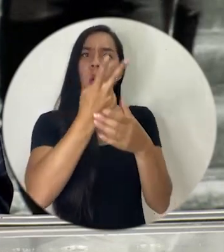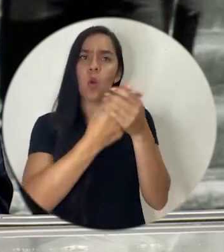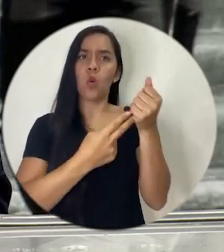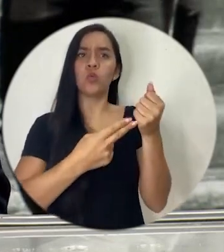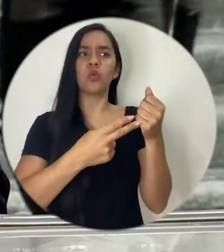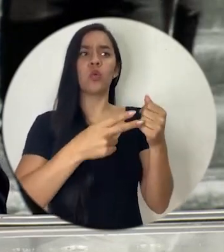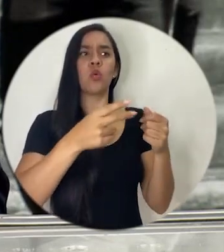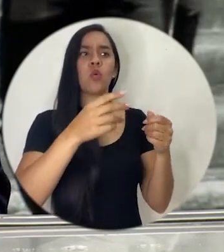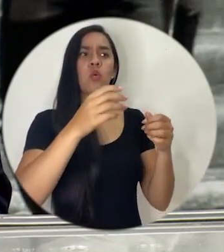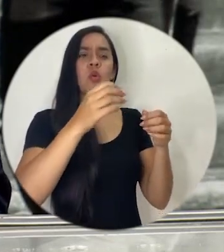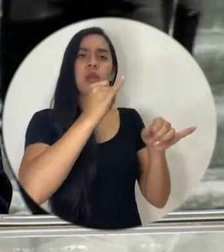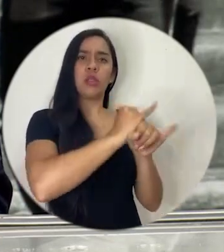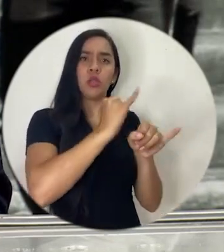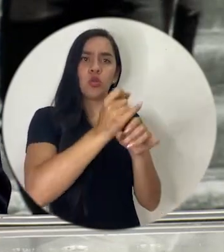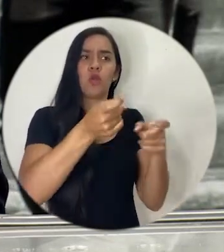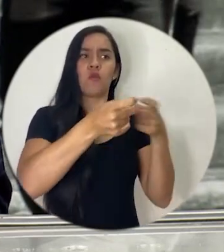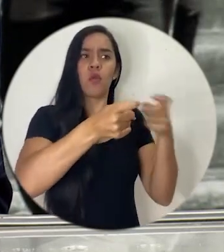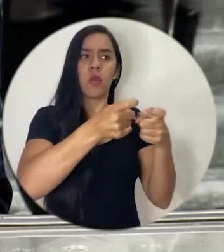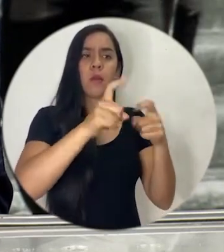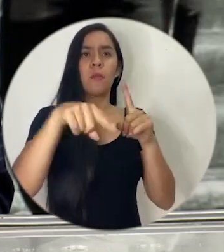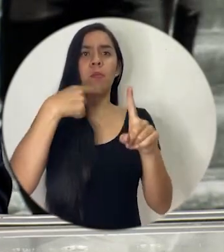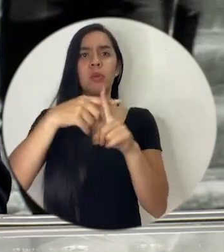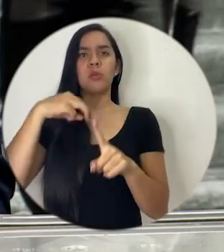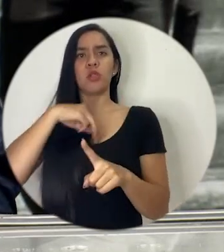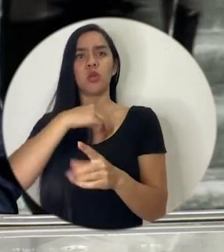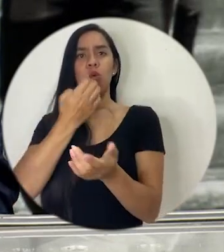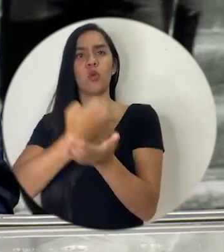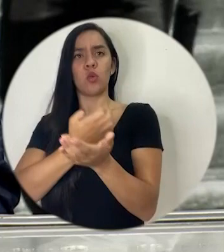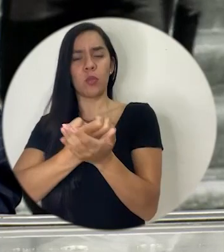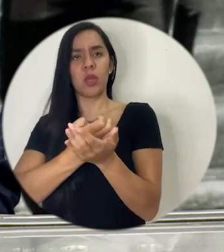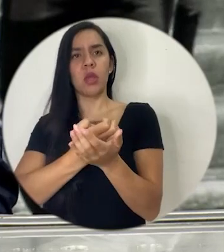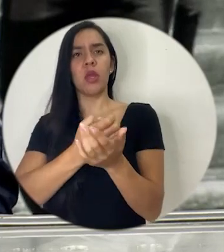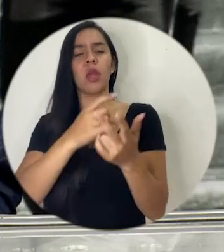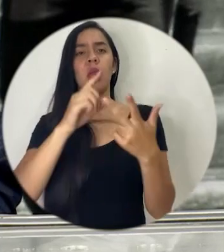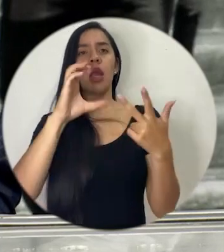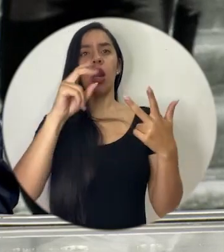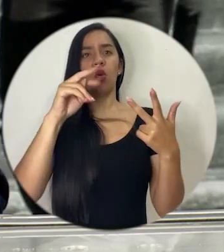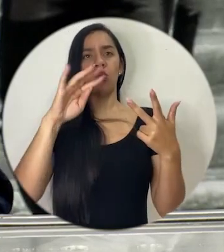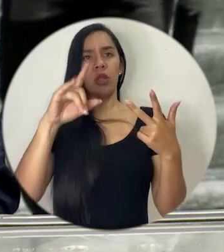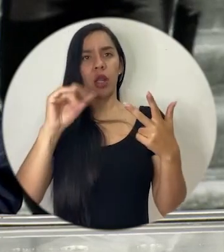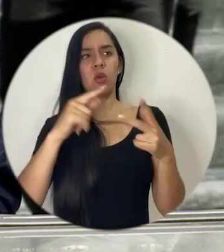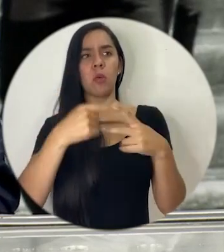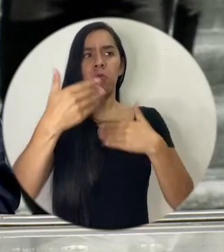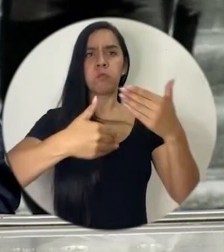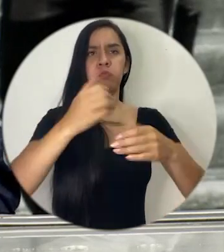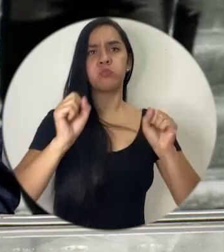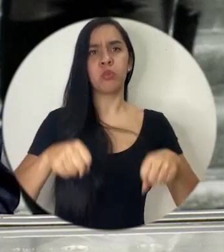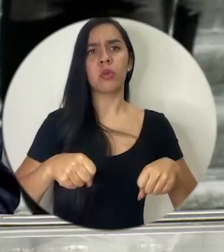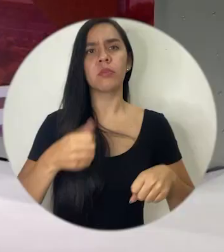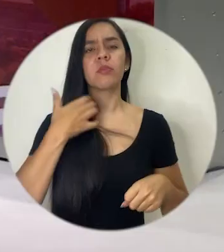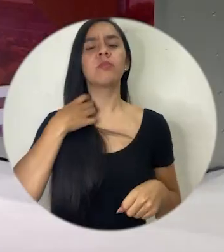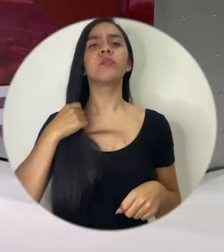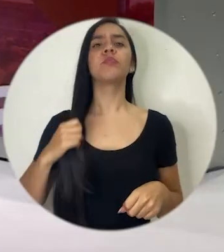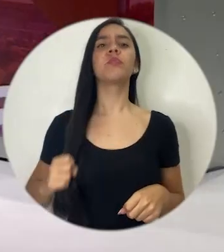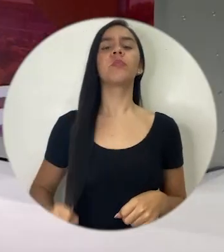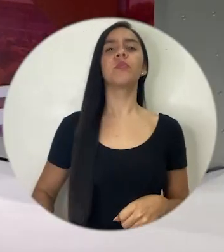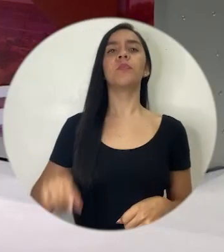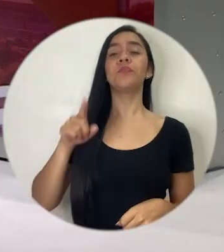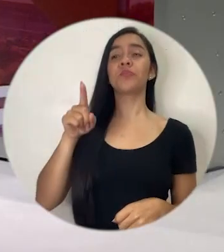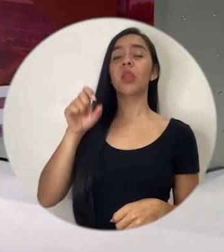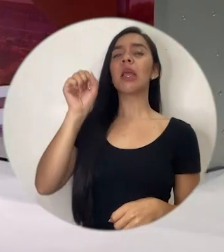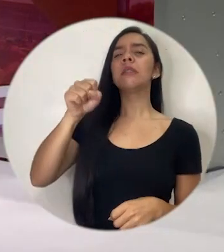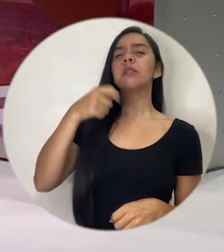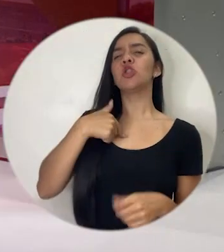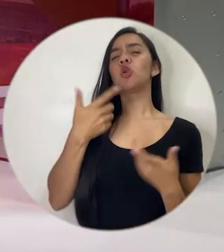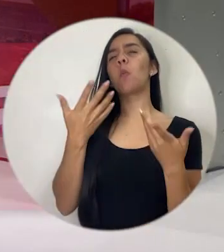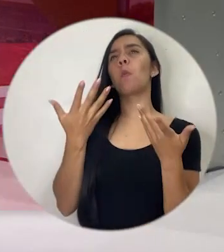los reguladores y el rol del Ministerio de Economía yo le agregaría a la labor de las contralorías sí yo voy